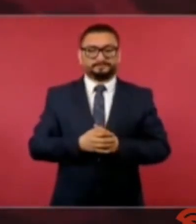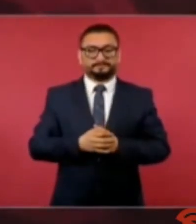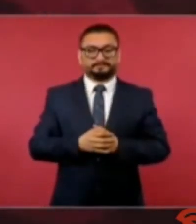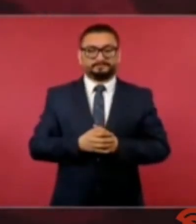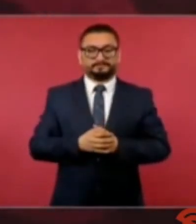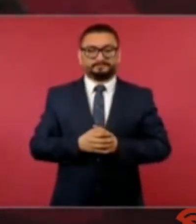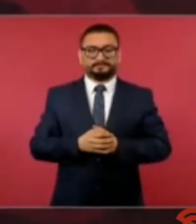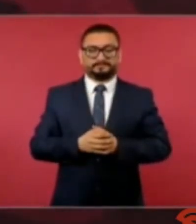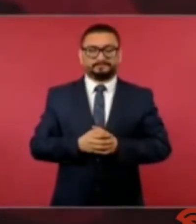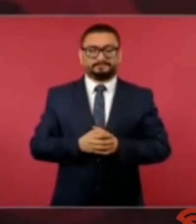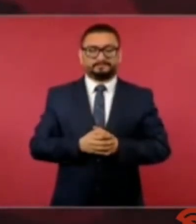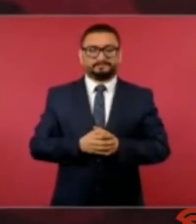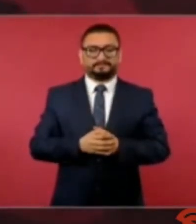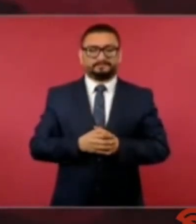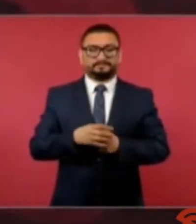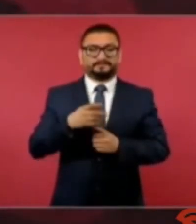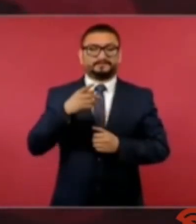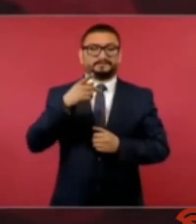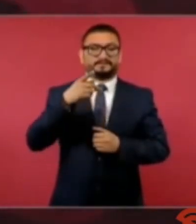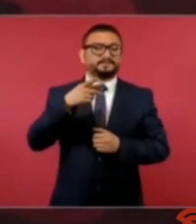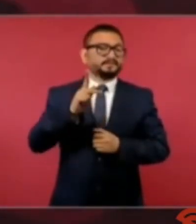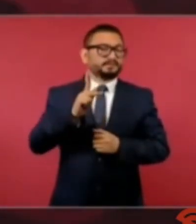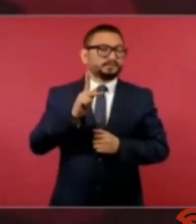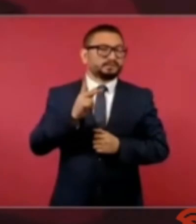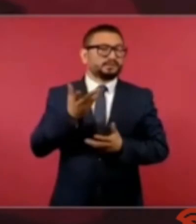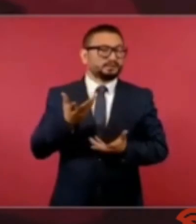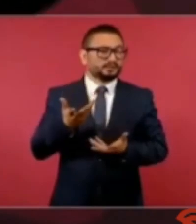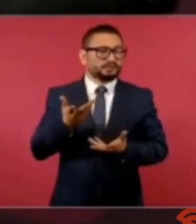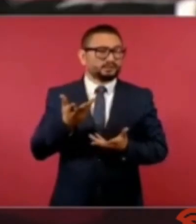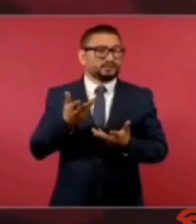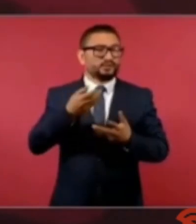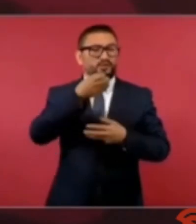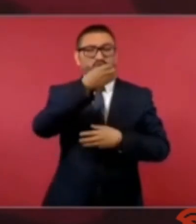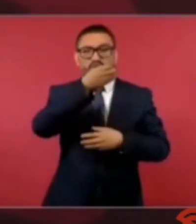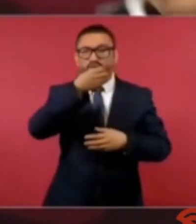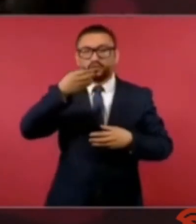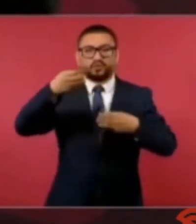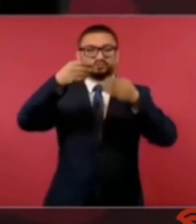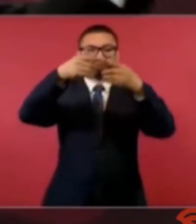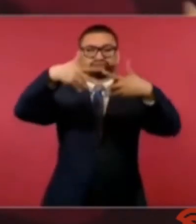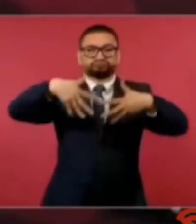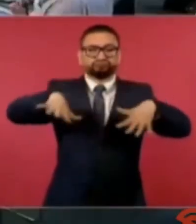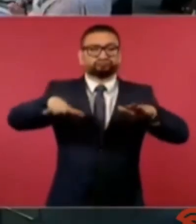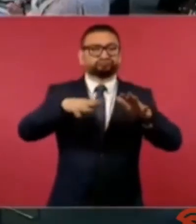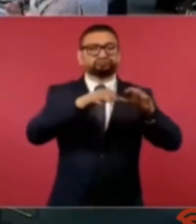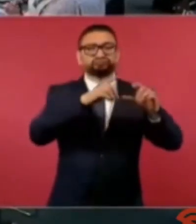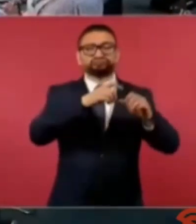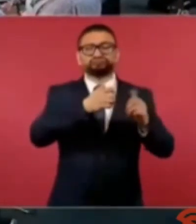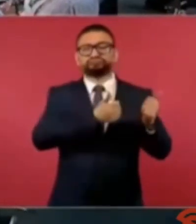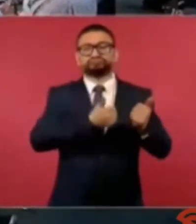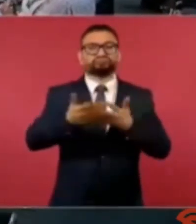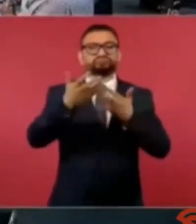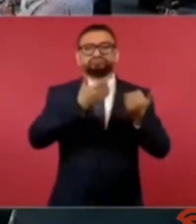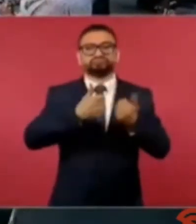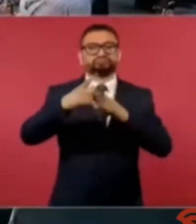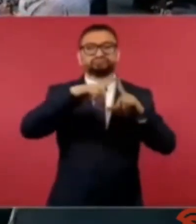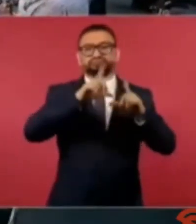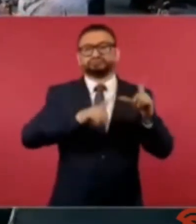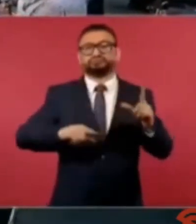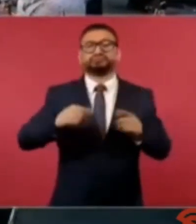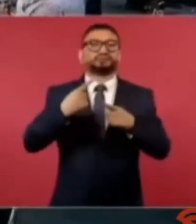pero la logística de distribución por todo el país a cargo de ellos